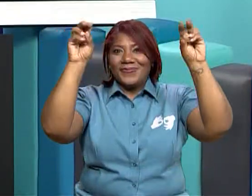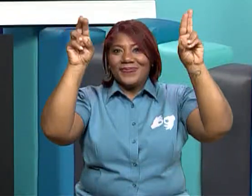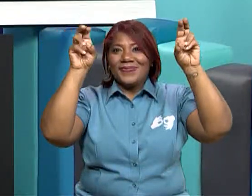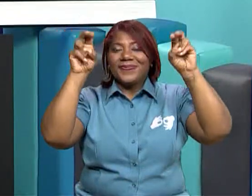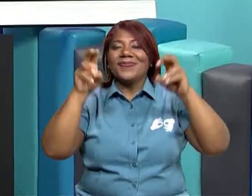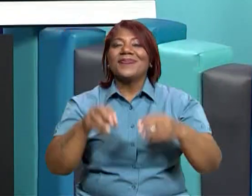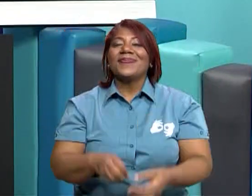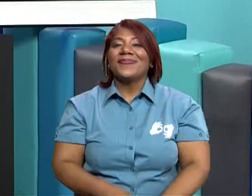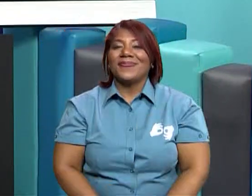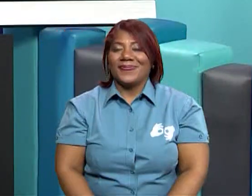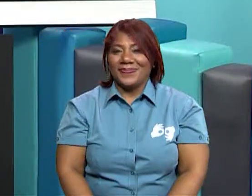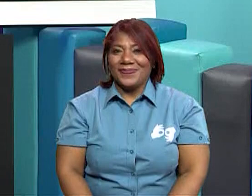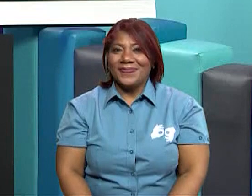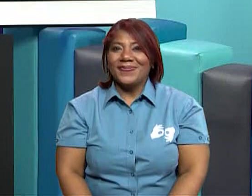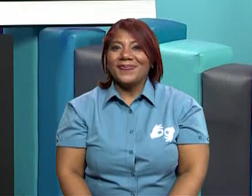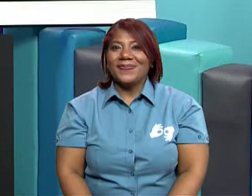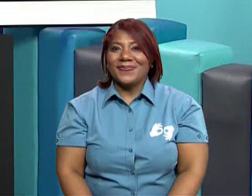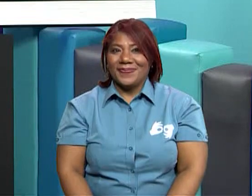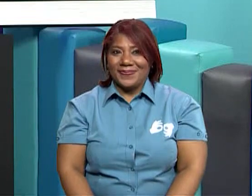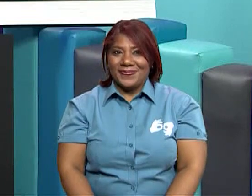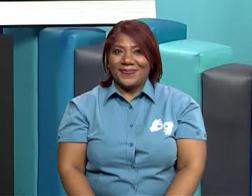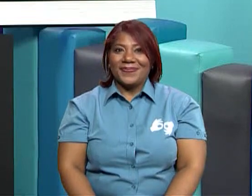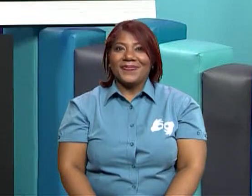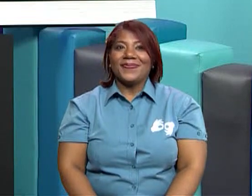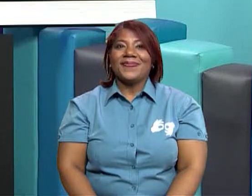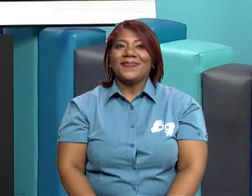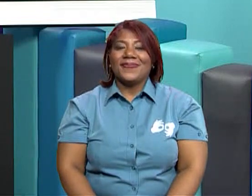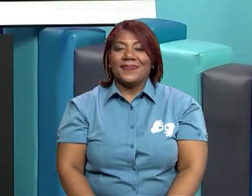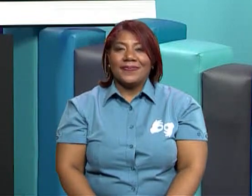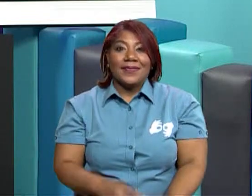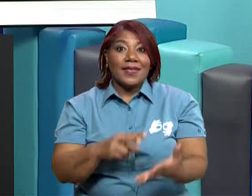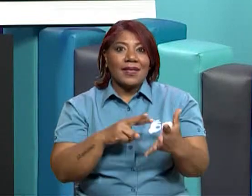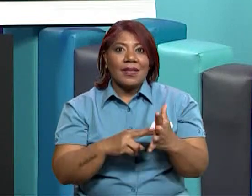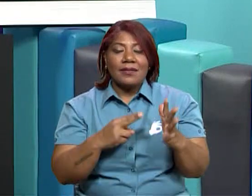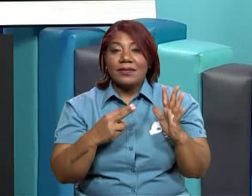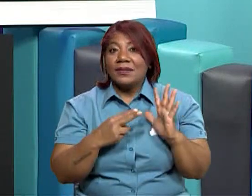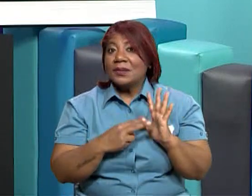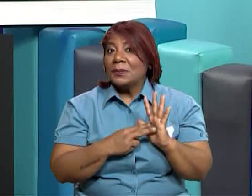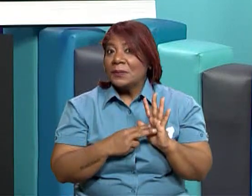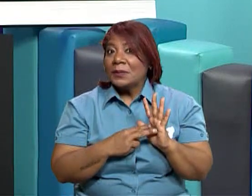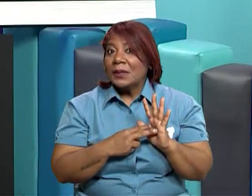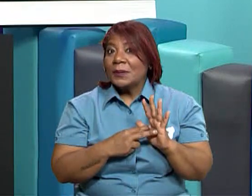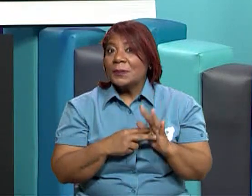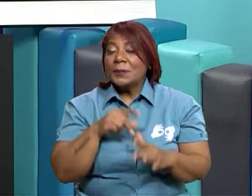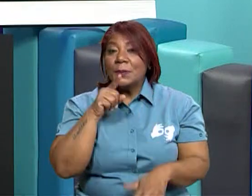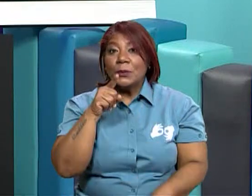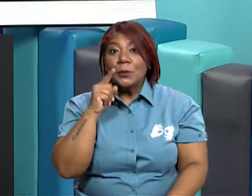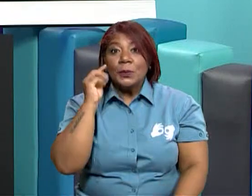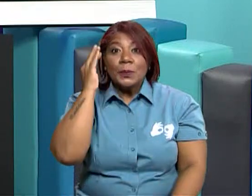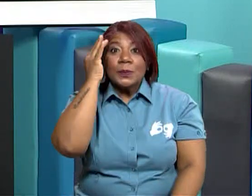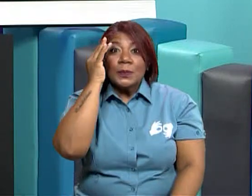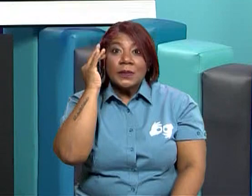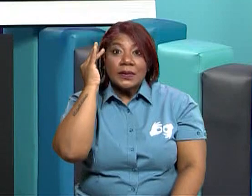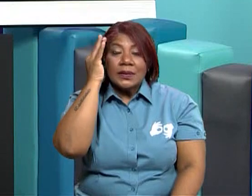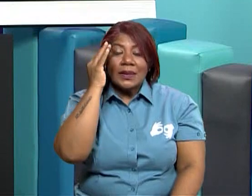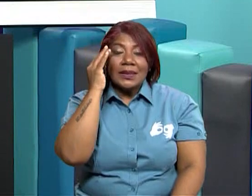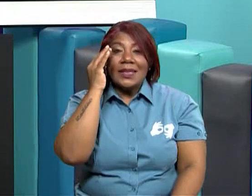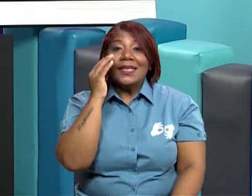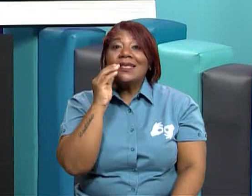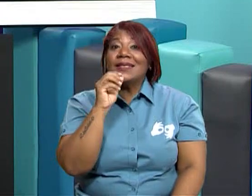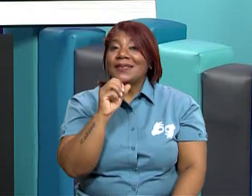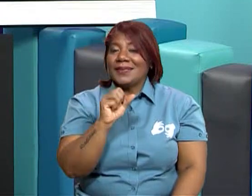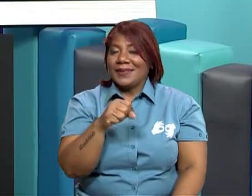blanca que dice Promundi y Beneficio. ¿Qué significará Promundi y Beneficio? Leyendo, puedes